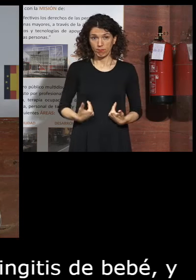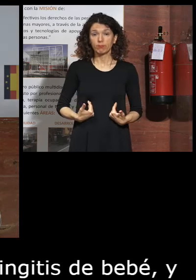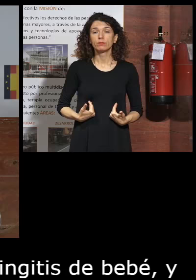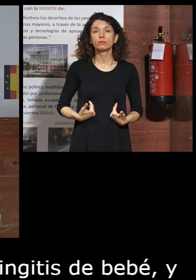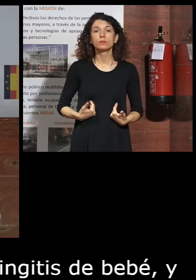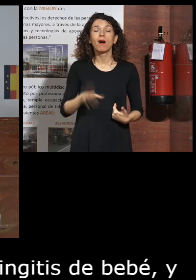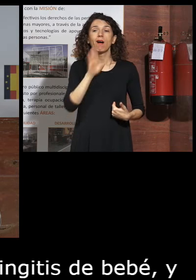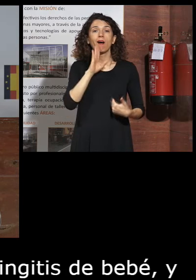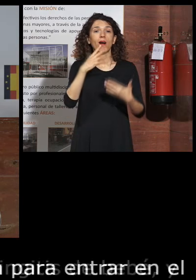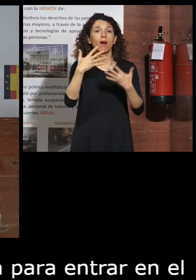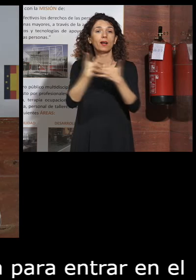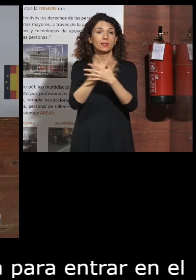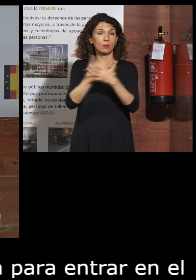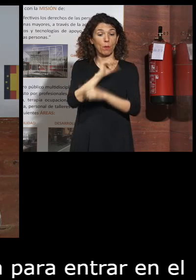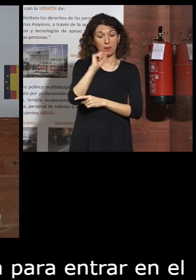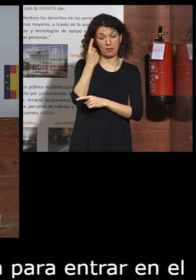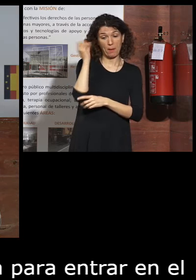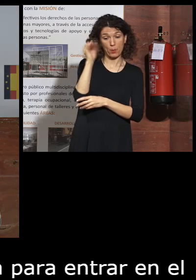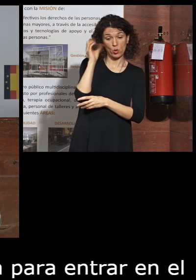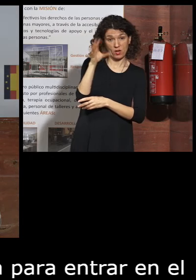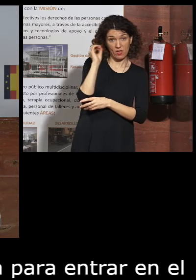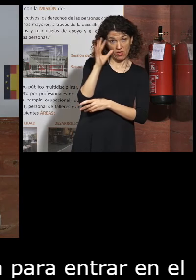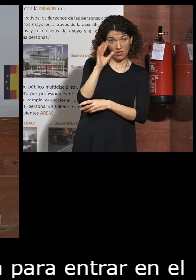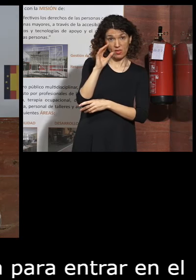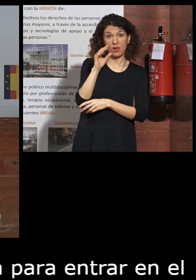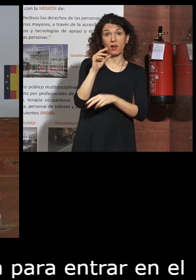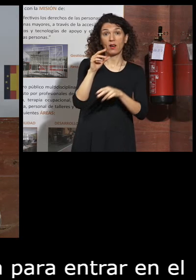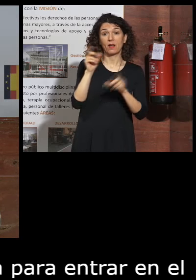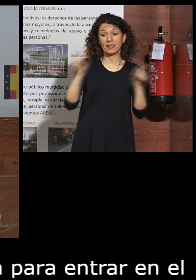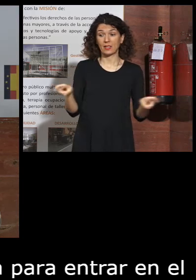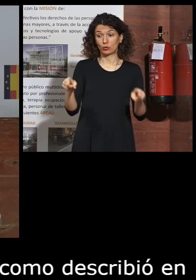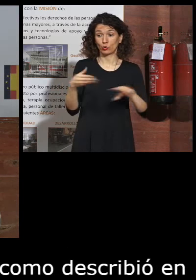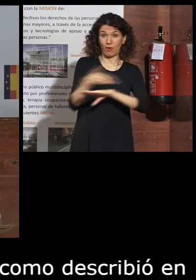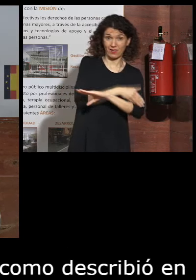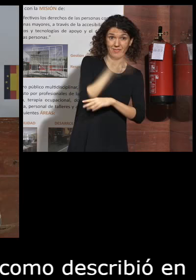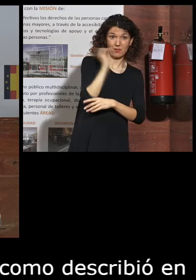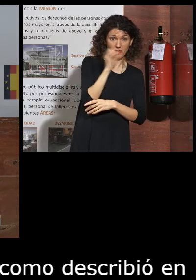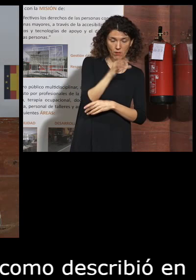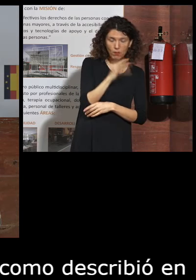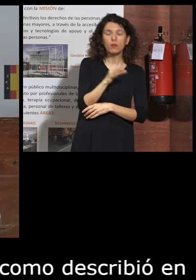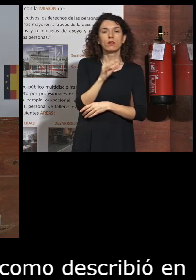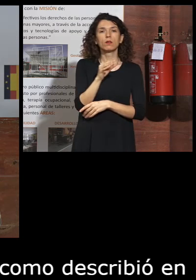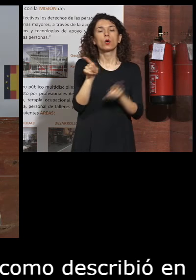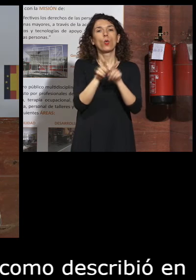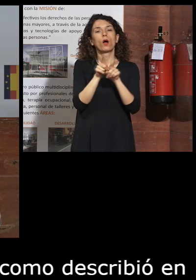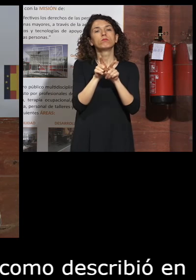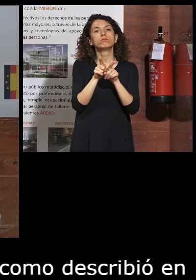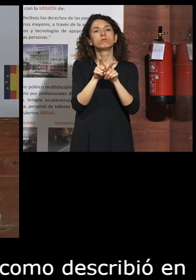describió en la primera ponencia ahora después de la pausa de encontrar una